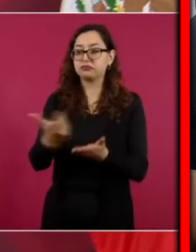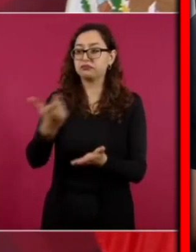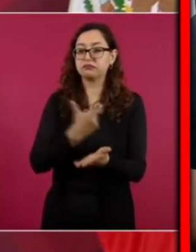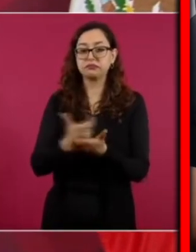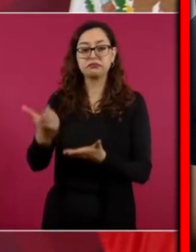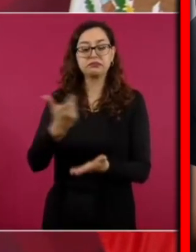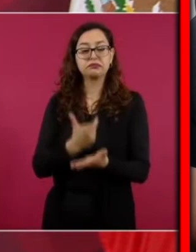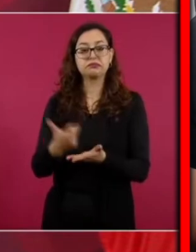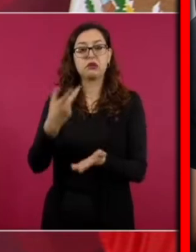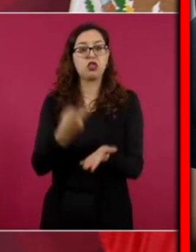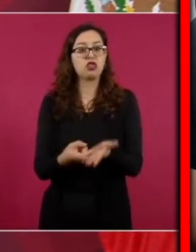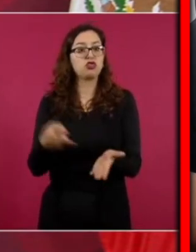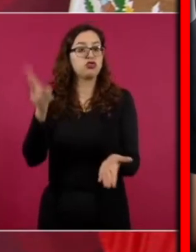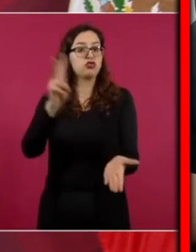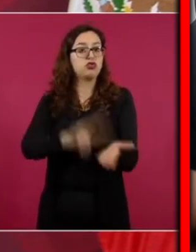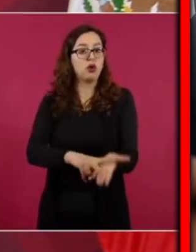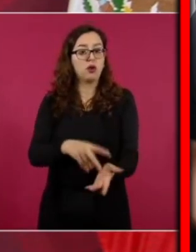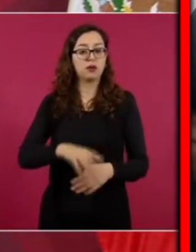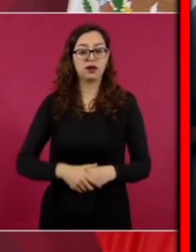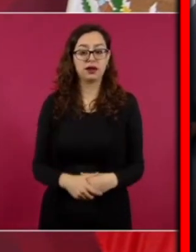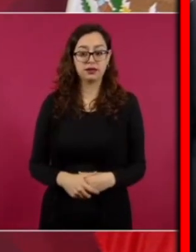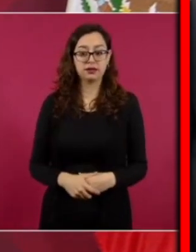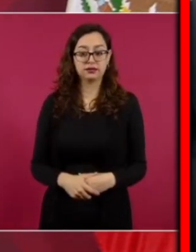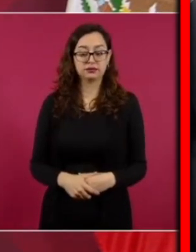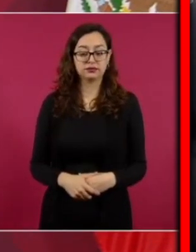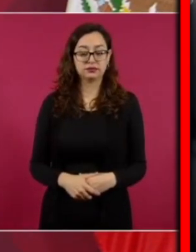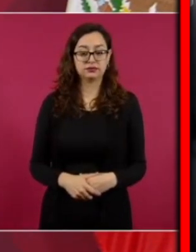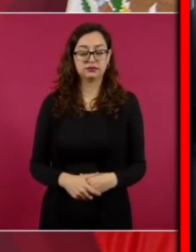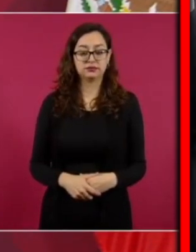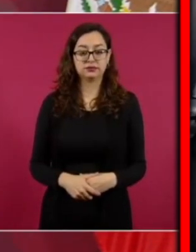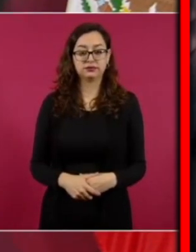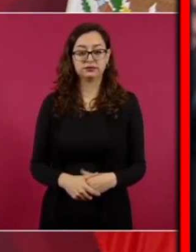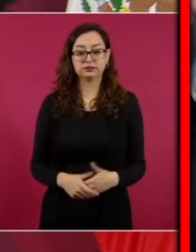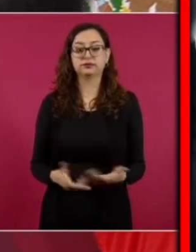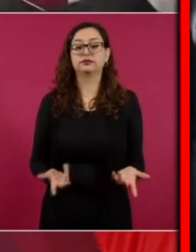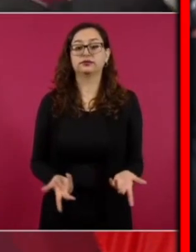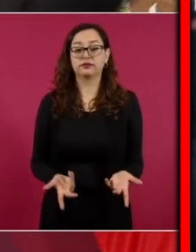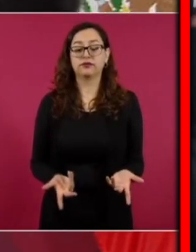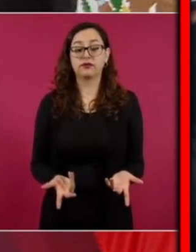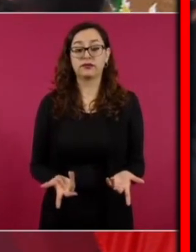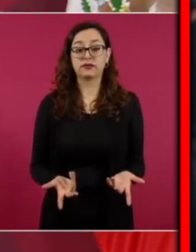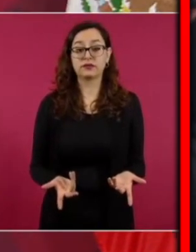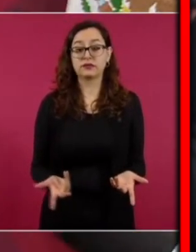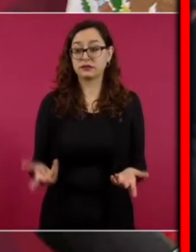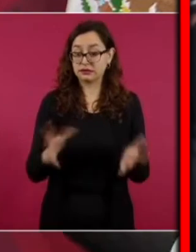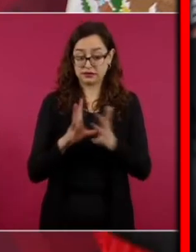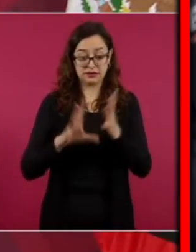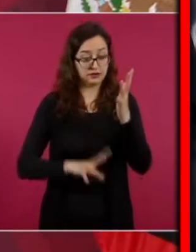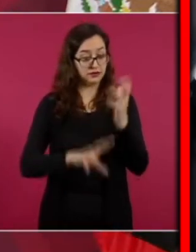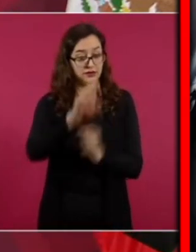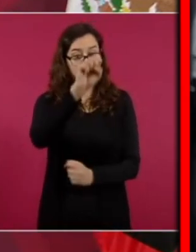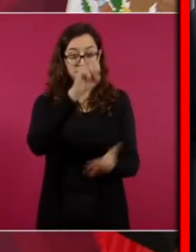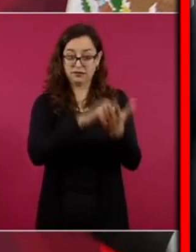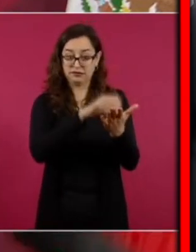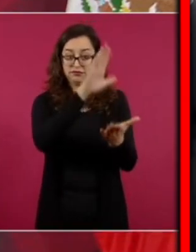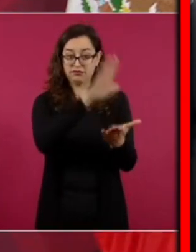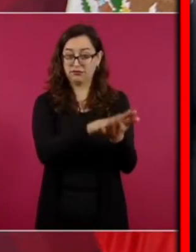se entregaba cuando comenzamos y que además ya es un derecho constitucional